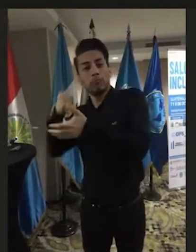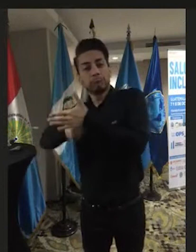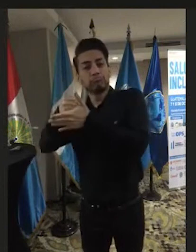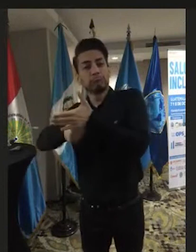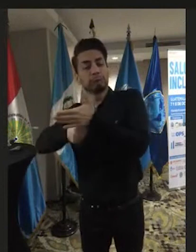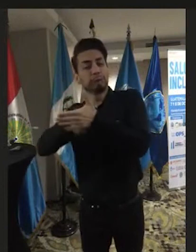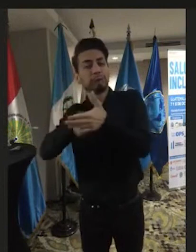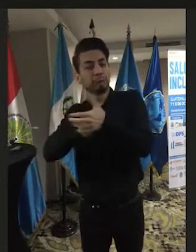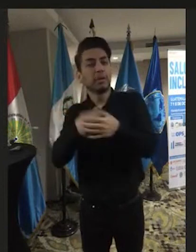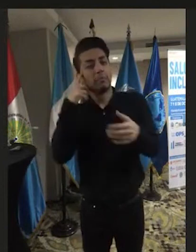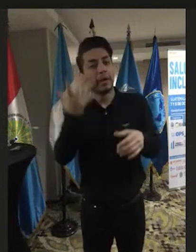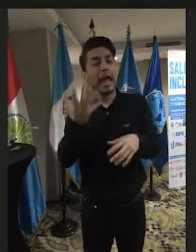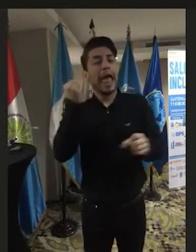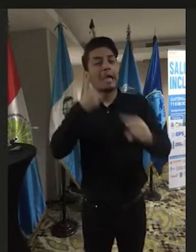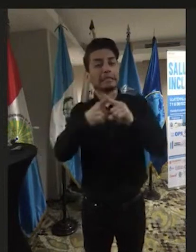ya está documentado.